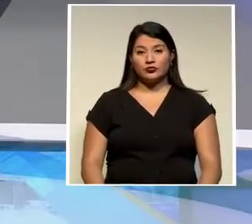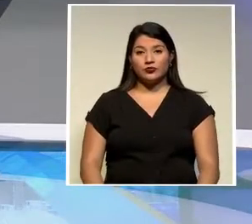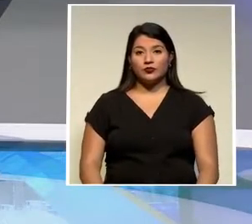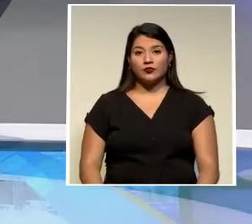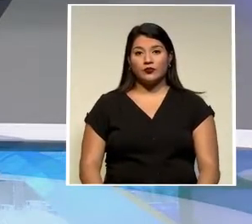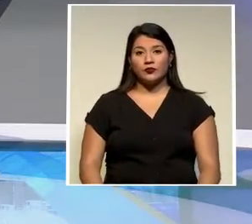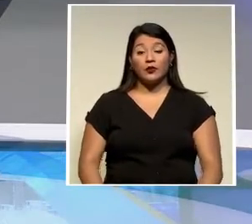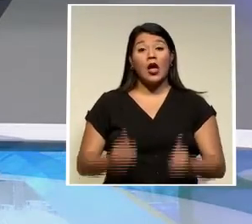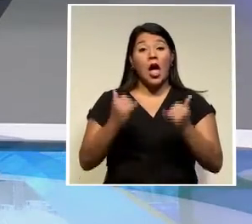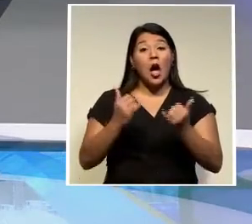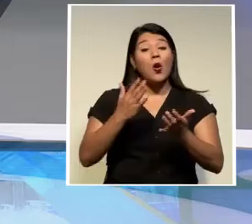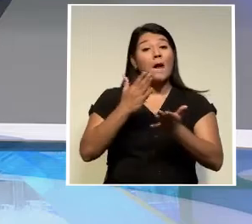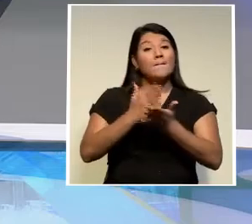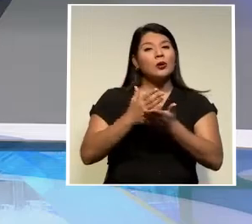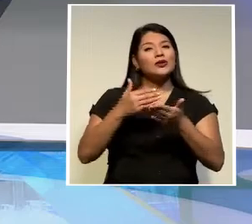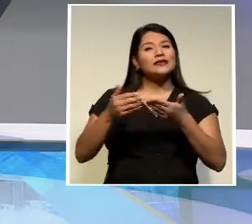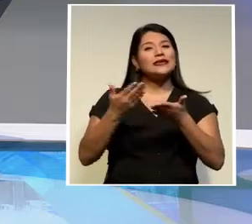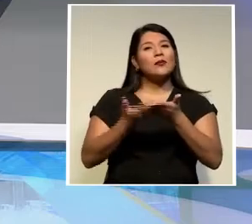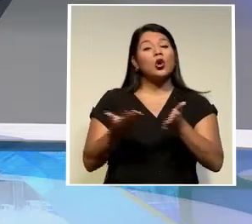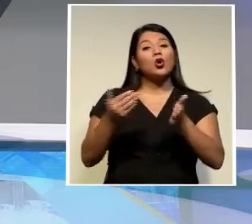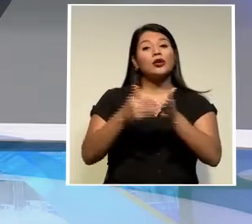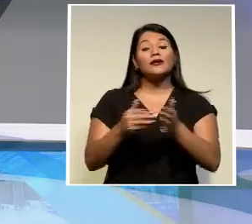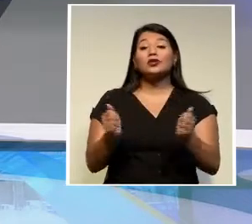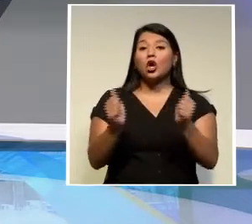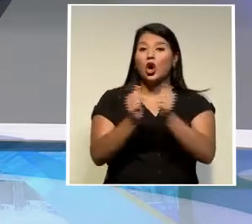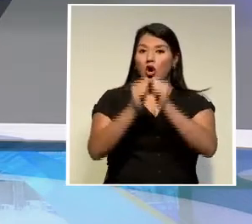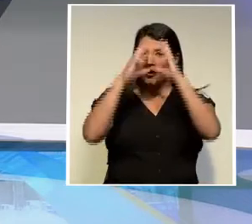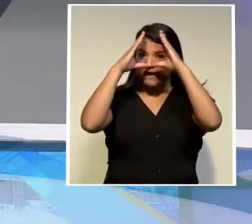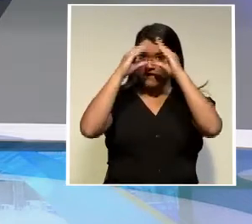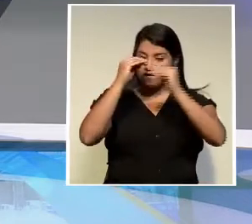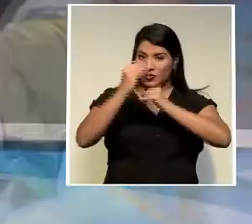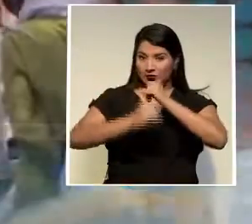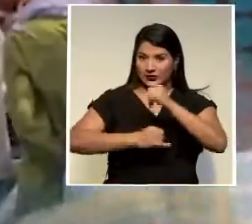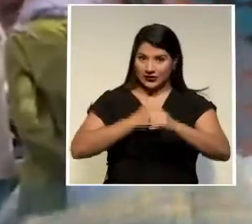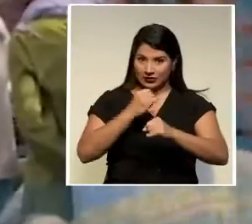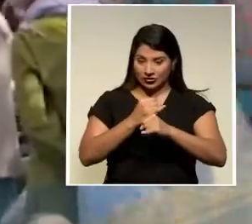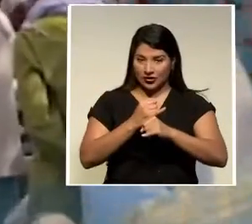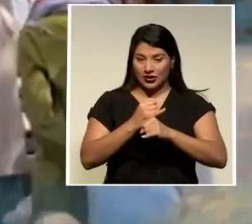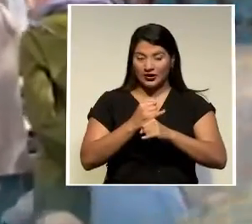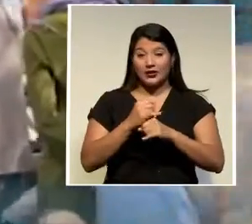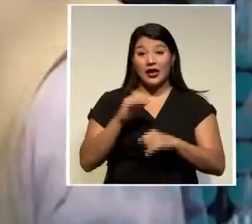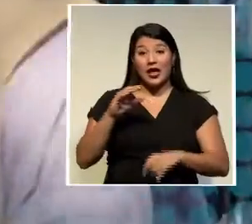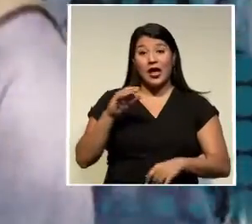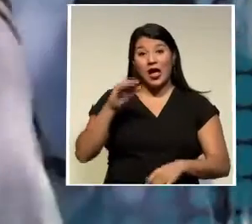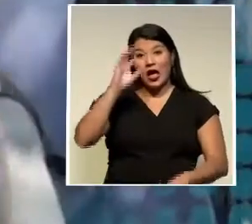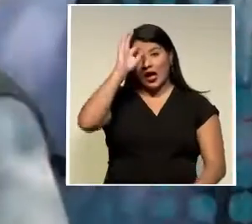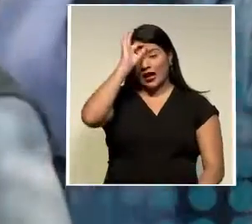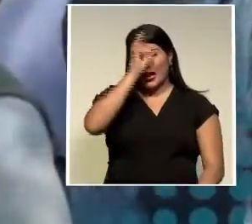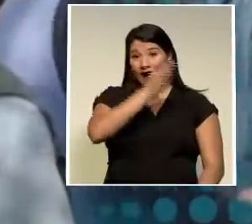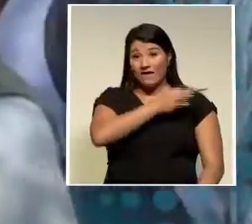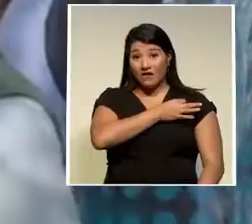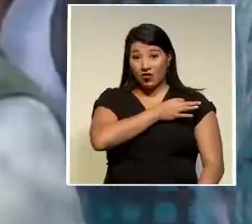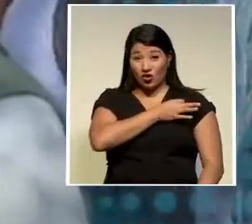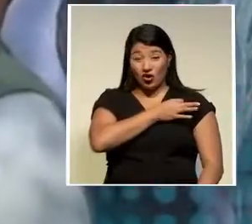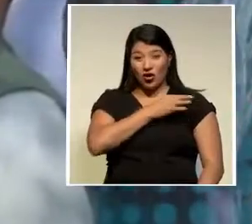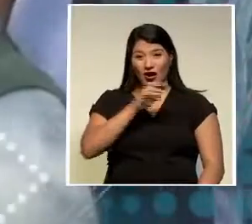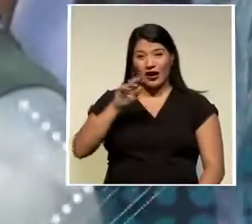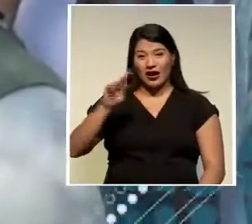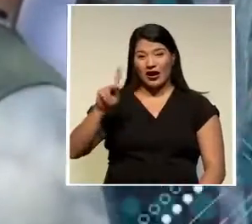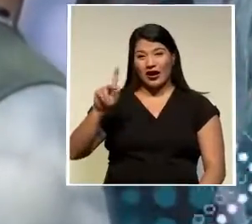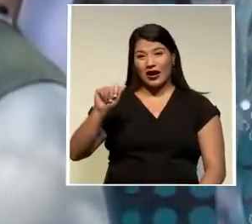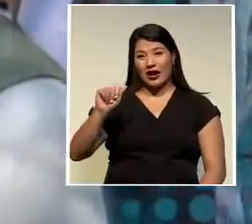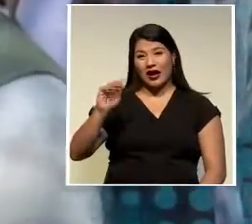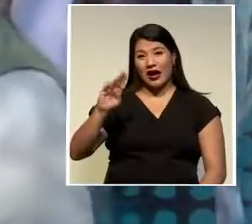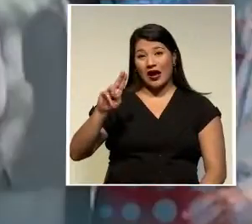Vamos a una pausa y regresamos con la información internacional. En Kabul, las filas kilométricas en los